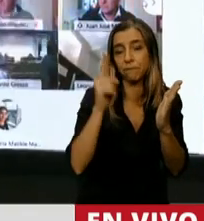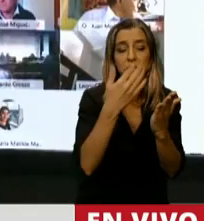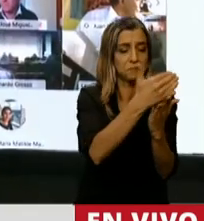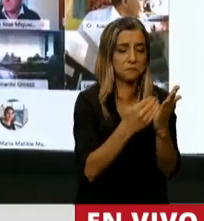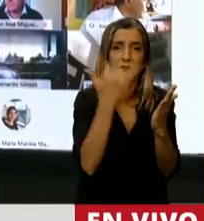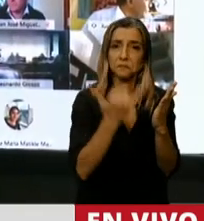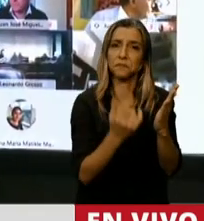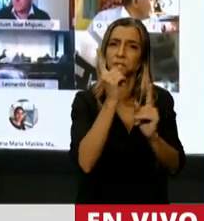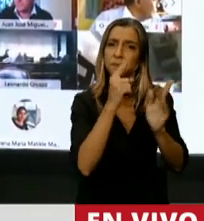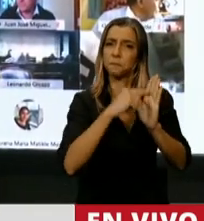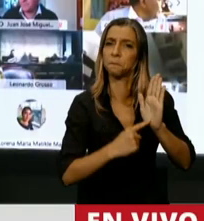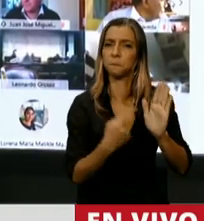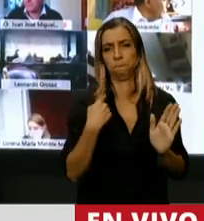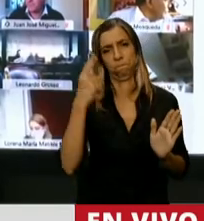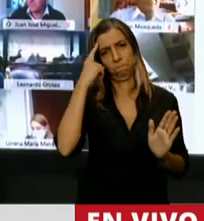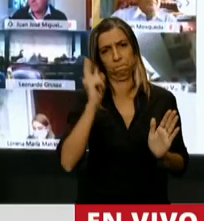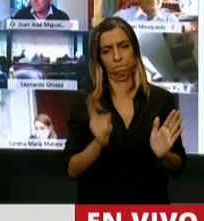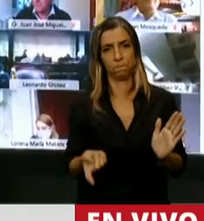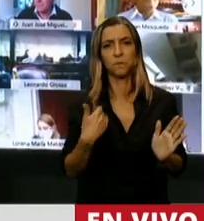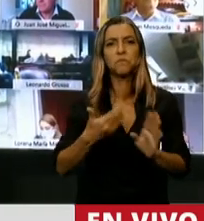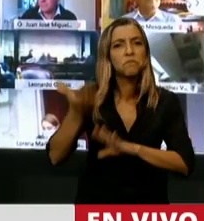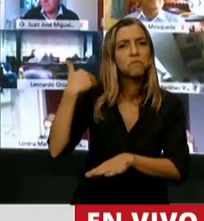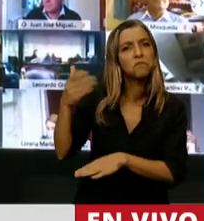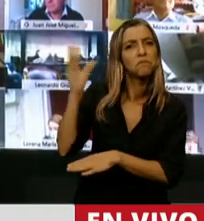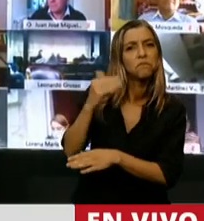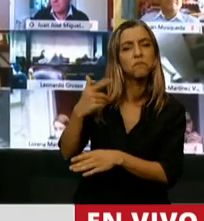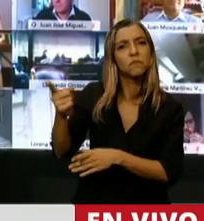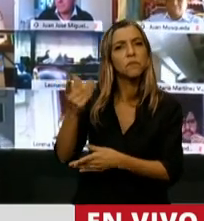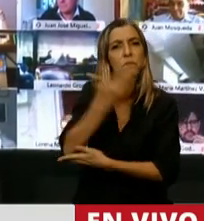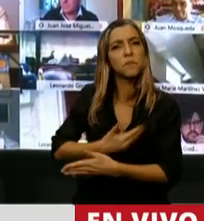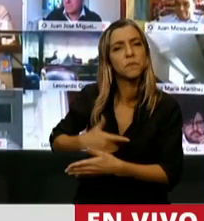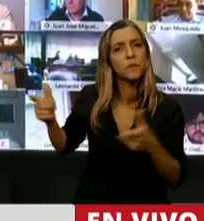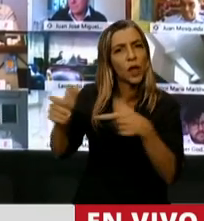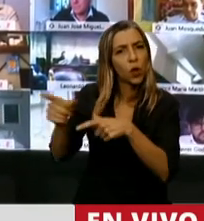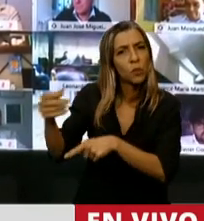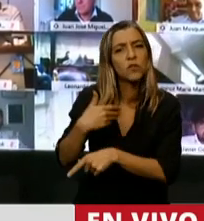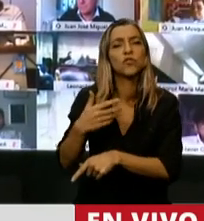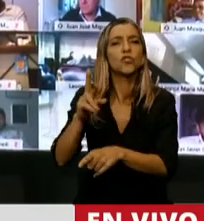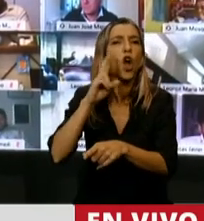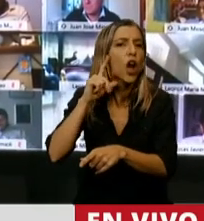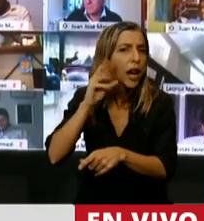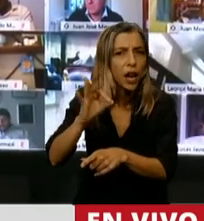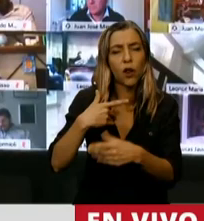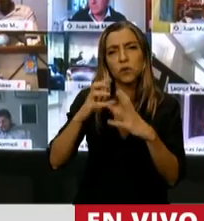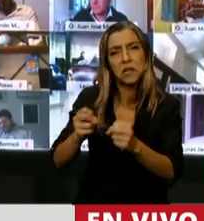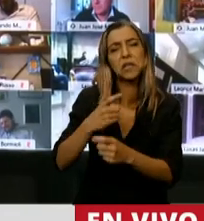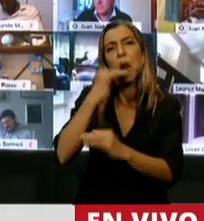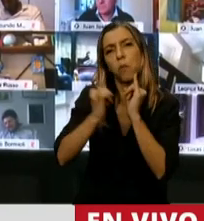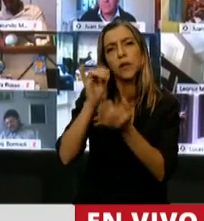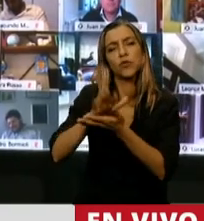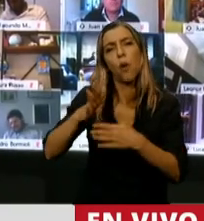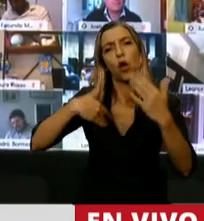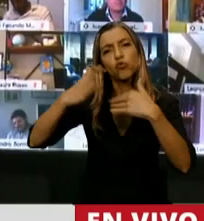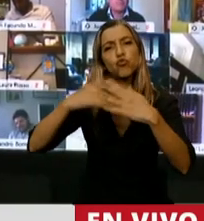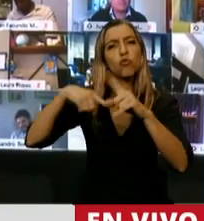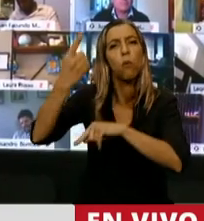insólitas. Yo lo escuchaba al Presidente de la Comisión, al Secretario Rigo hablar del presupuesto. Todas las obras magníficas se van a hacer